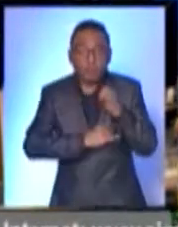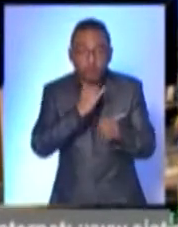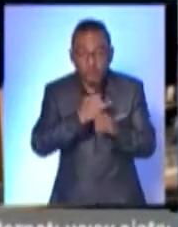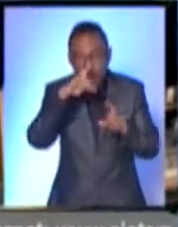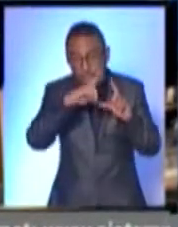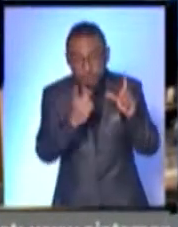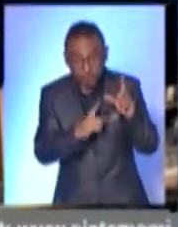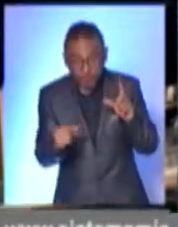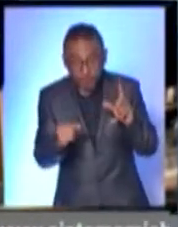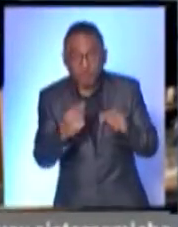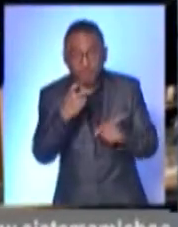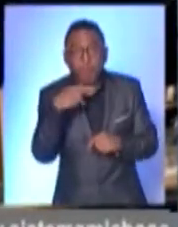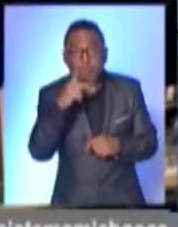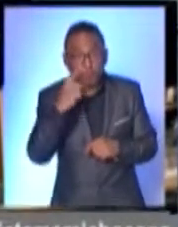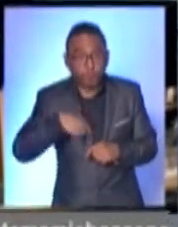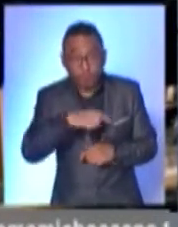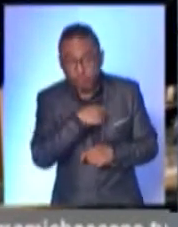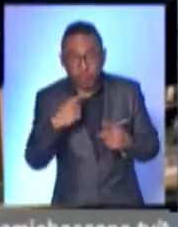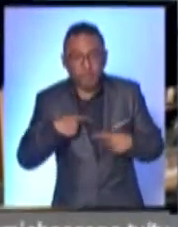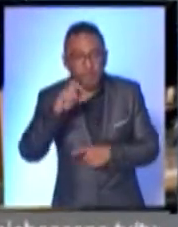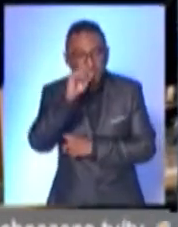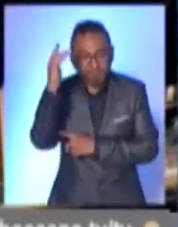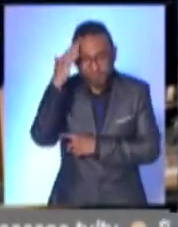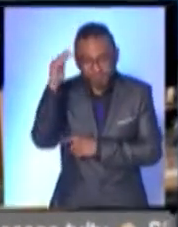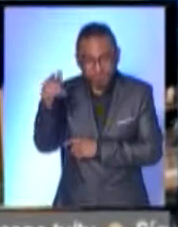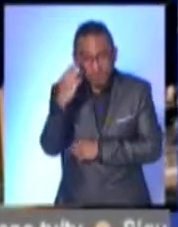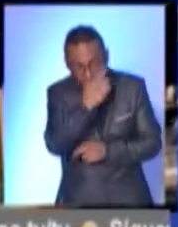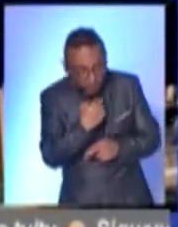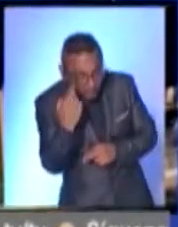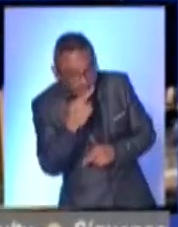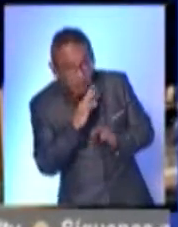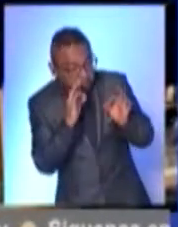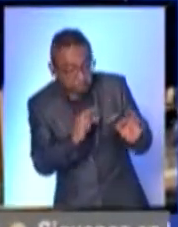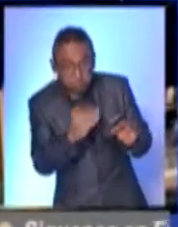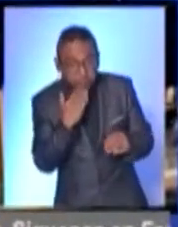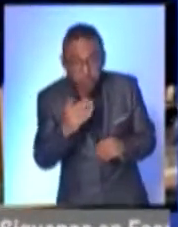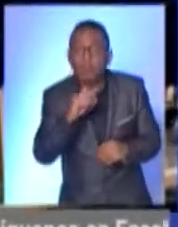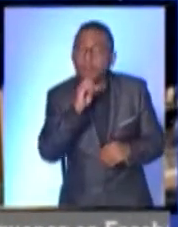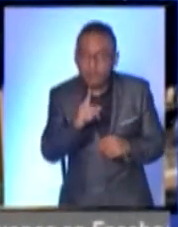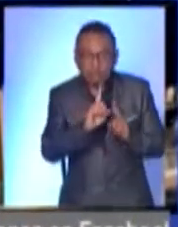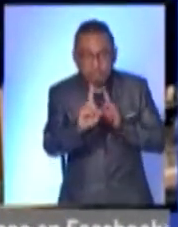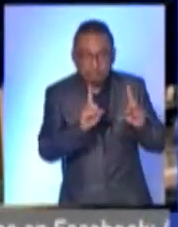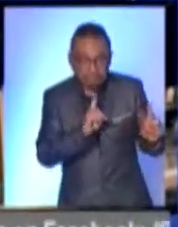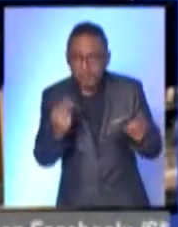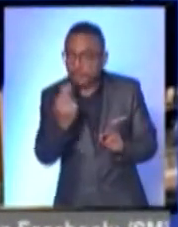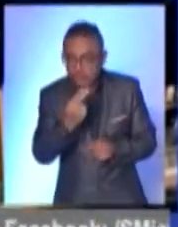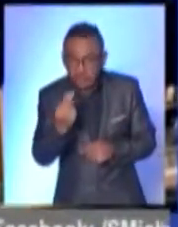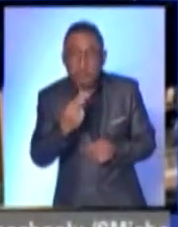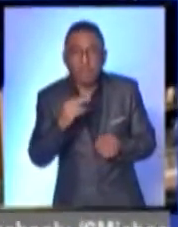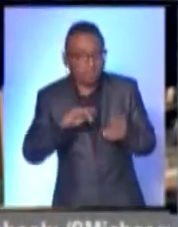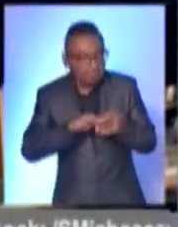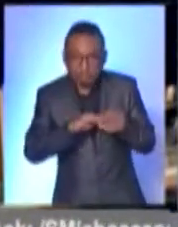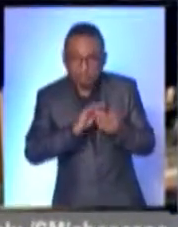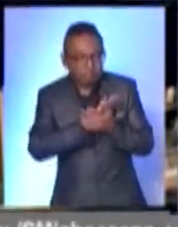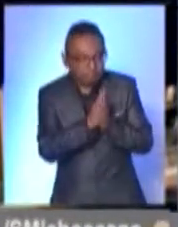nacionales, se decía, revisadas por nuestras autoridades también, en el cual pues comentamos la sana distancia, el lavado de manos, disposición de